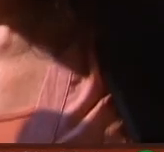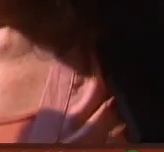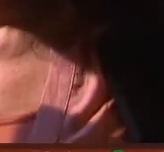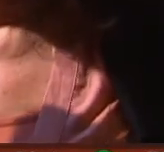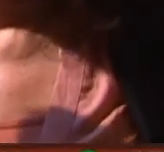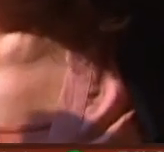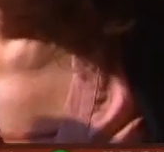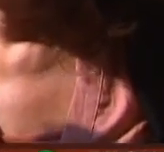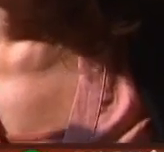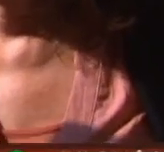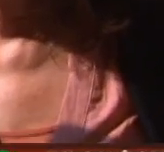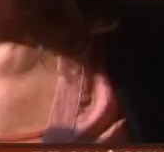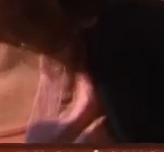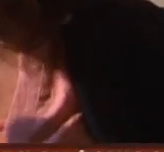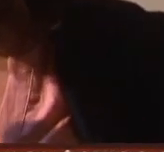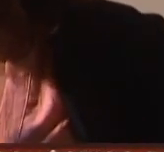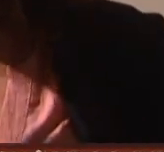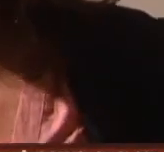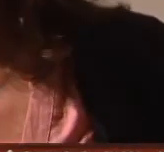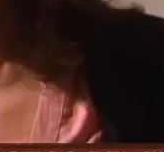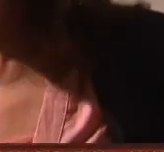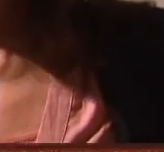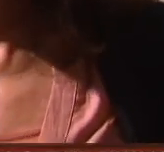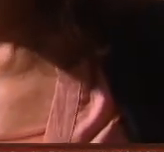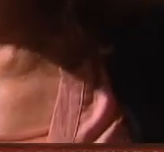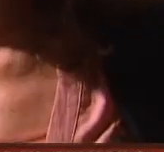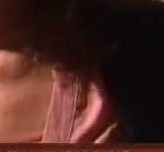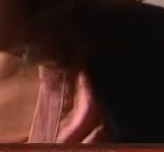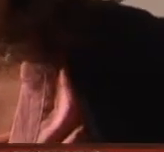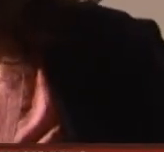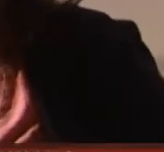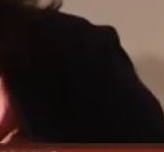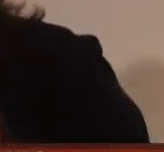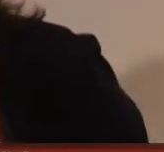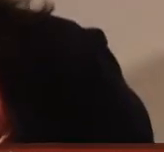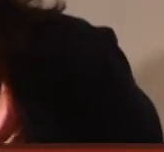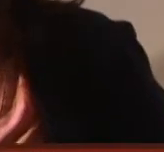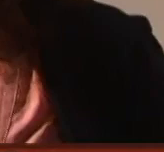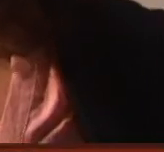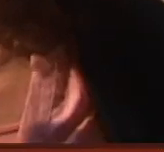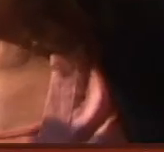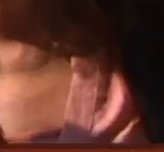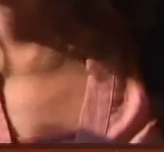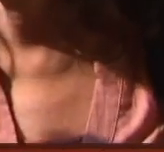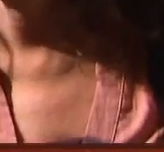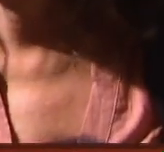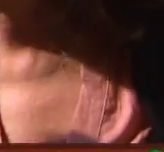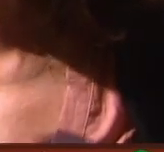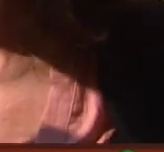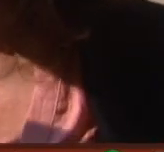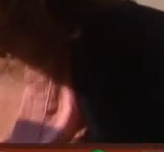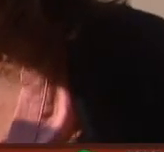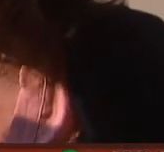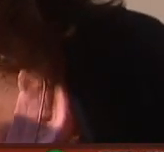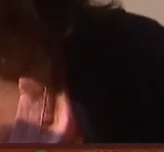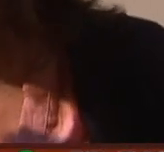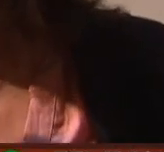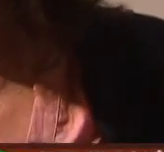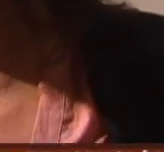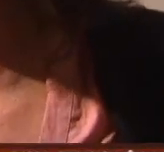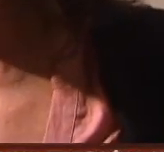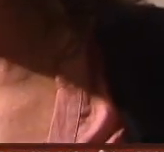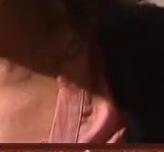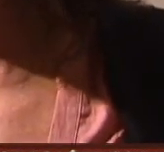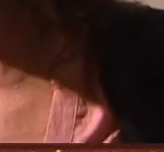erudito y de un gran cervantista. Los estudios que tiene sobre Cervantes son enormemente creativos y